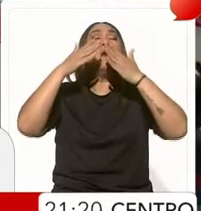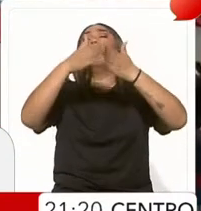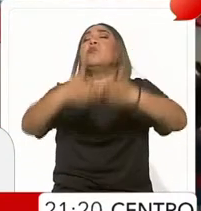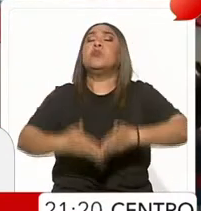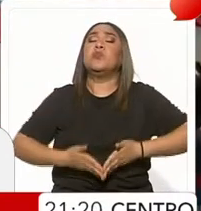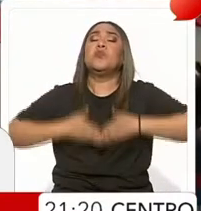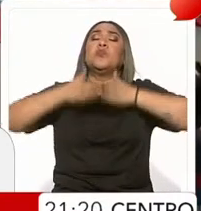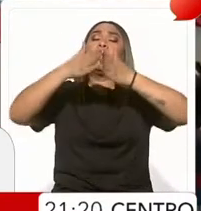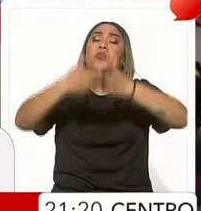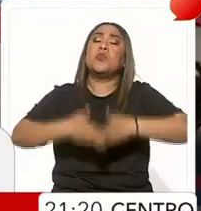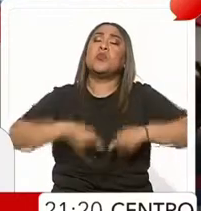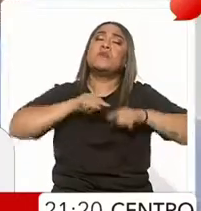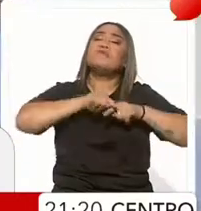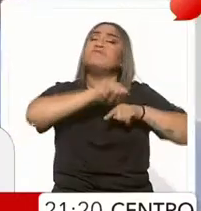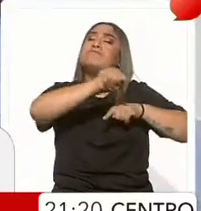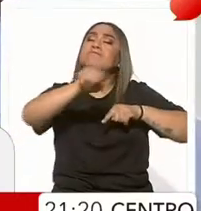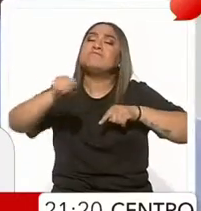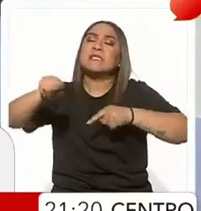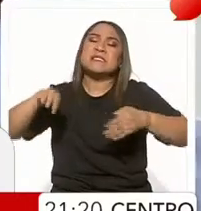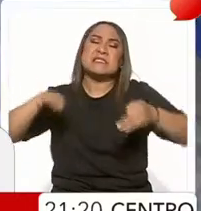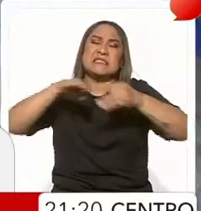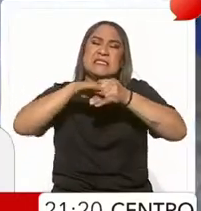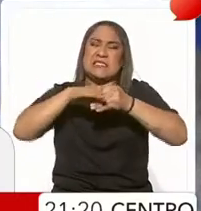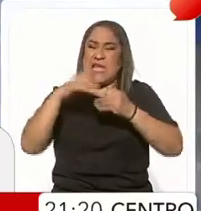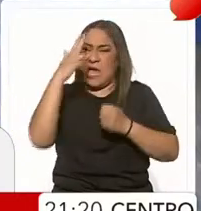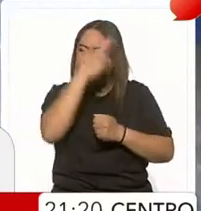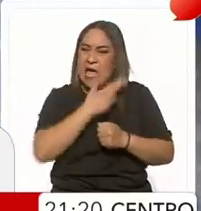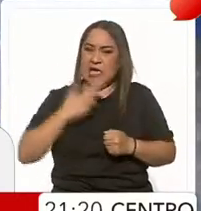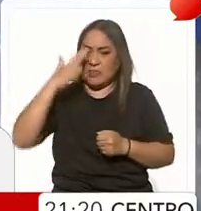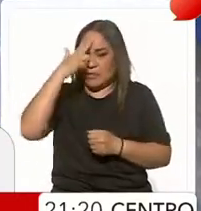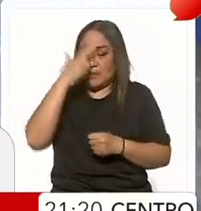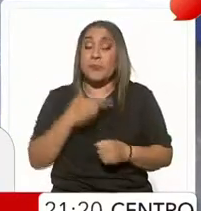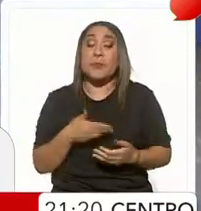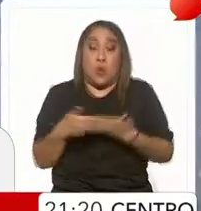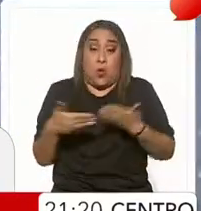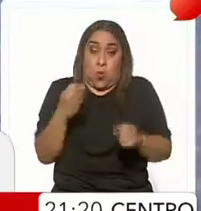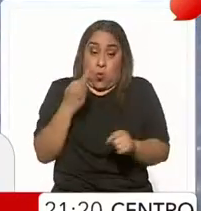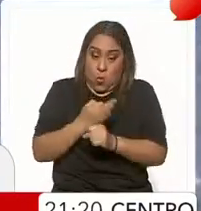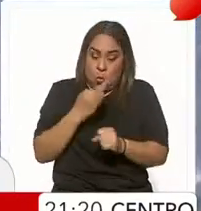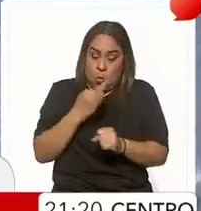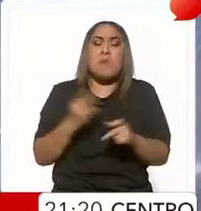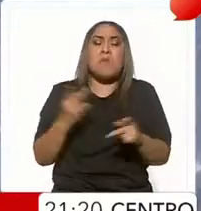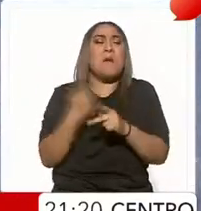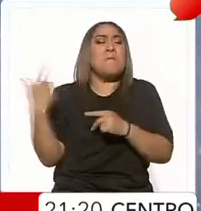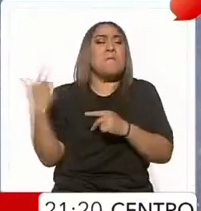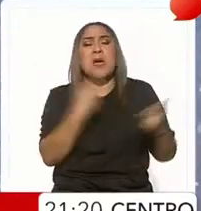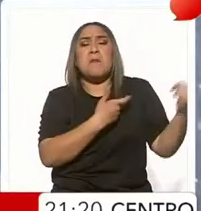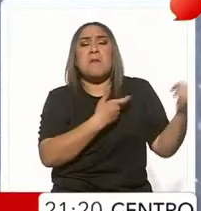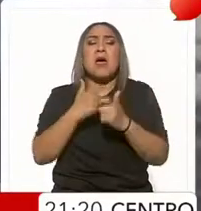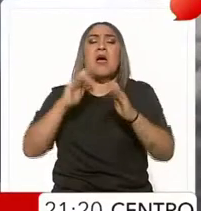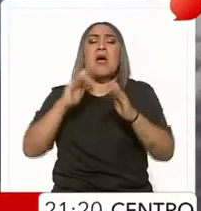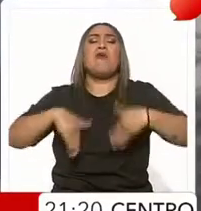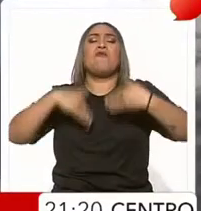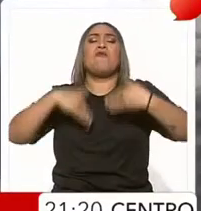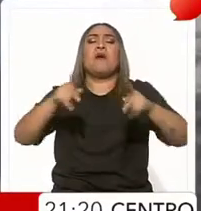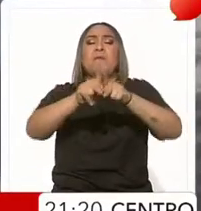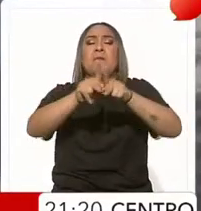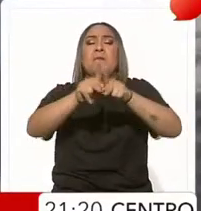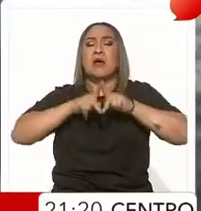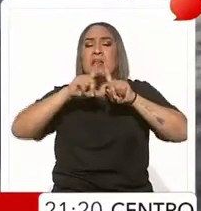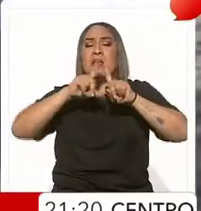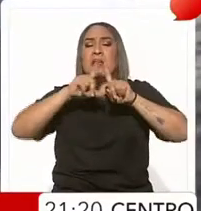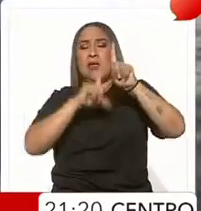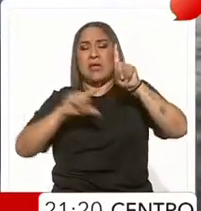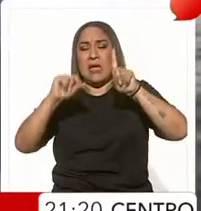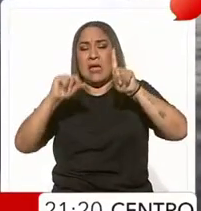hacia aguas cercanas a Haití. Hasta este momento se reportó un tiroteo en las afueras del Palacio Nacional en Puerto Príncipe.